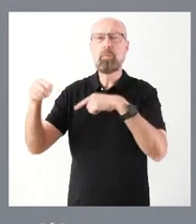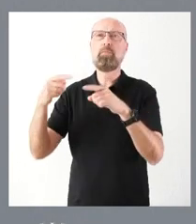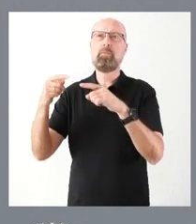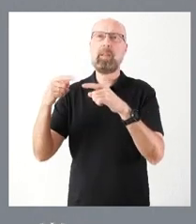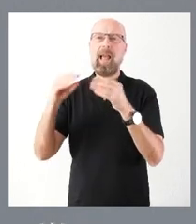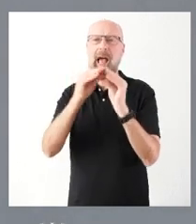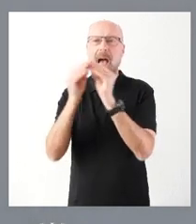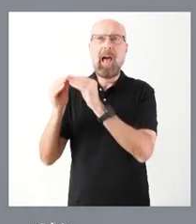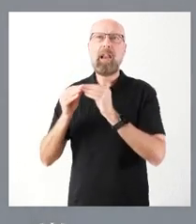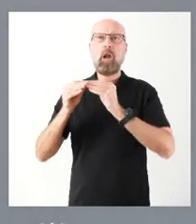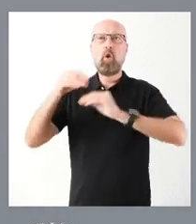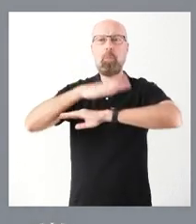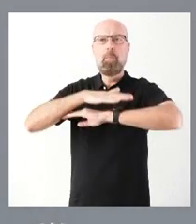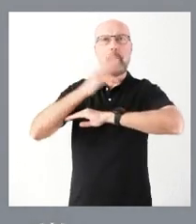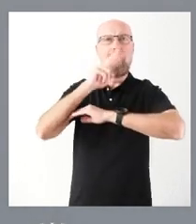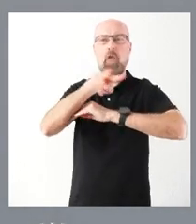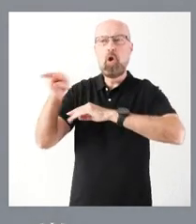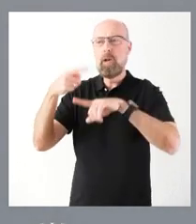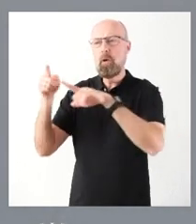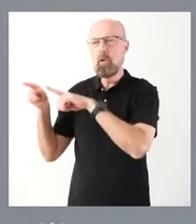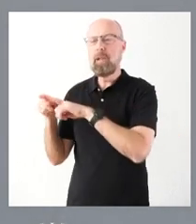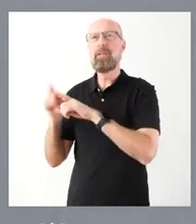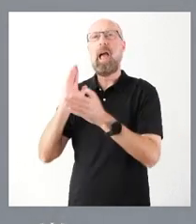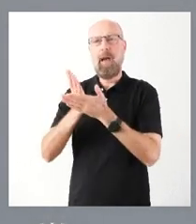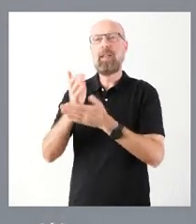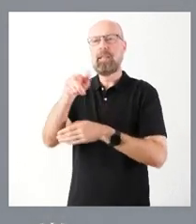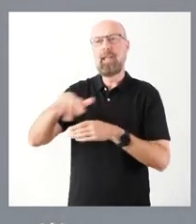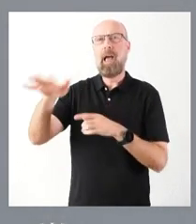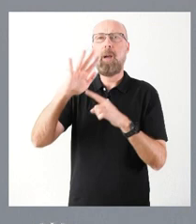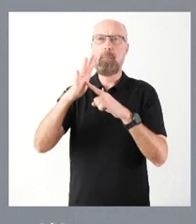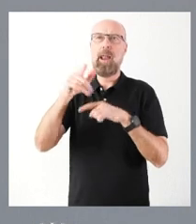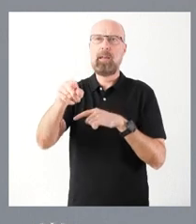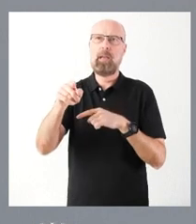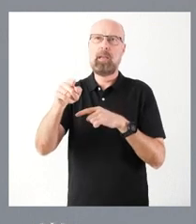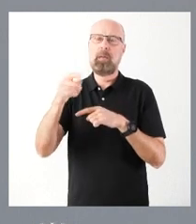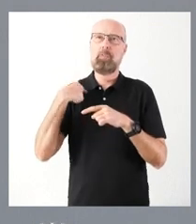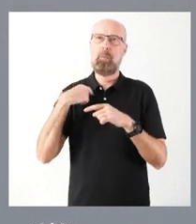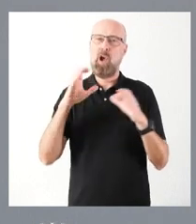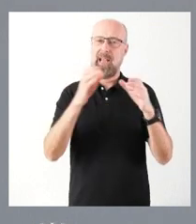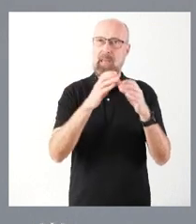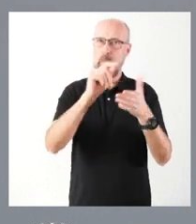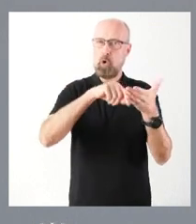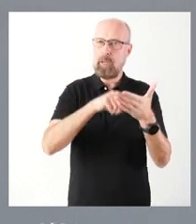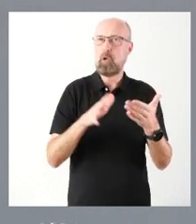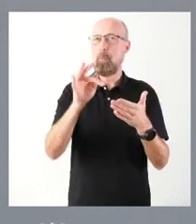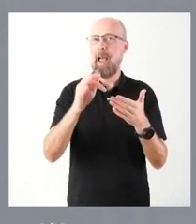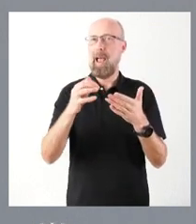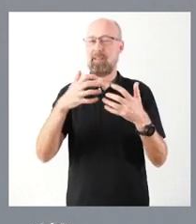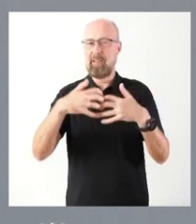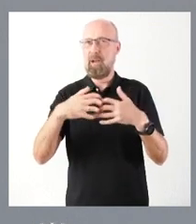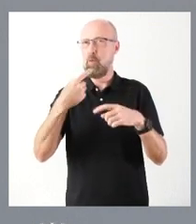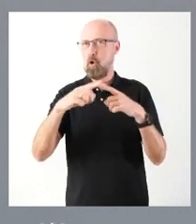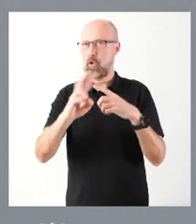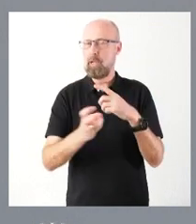miradores, afectan a dos partes. Lógicamente, este equipo y esta cuadrilla que se contrata, más el vehículo, pues va a realizar labores entre ambas